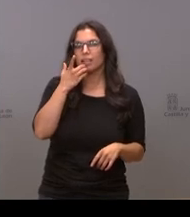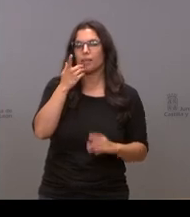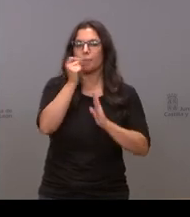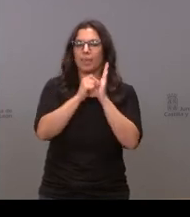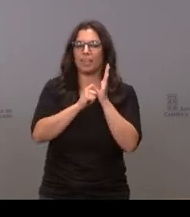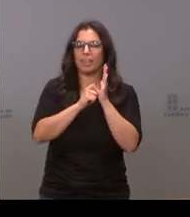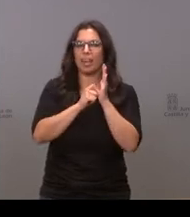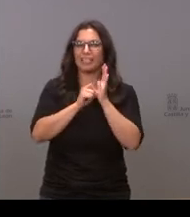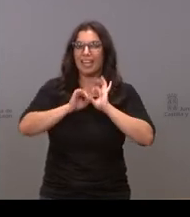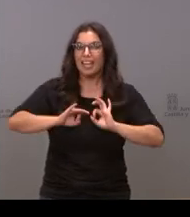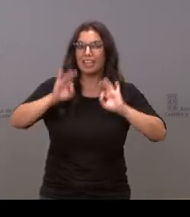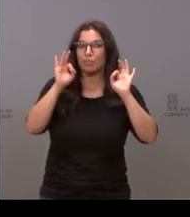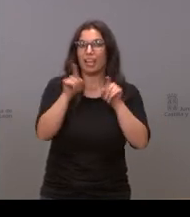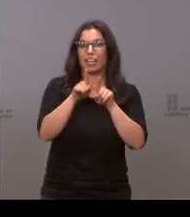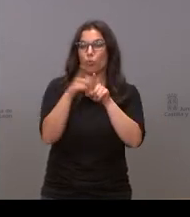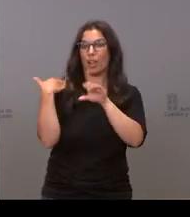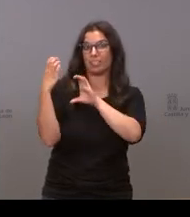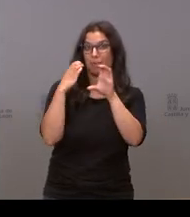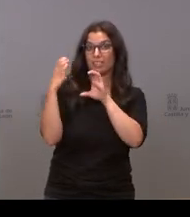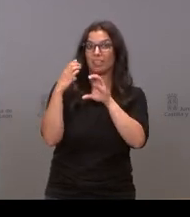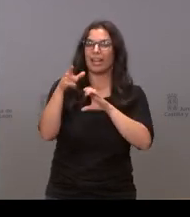forma extraordinaria como hicieron en semanas anteriores